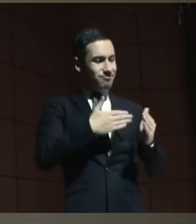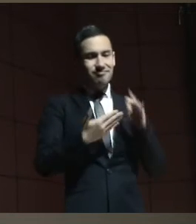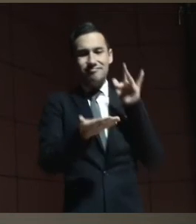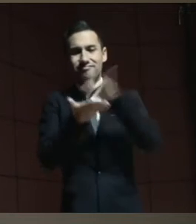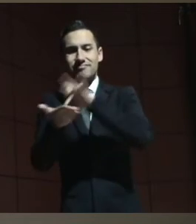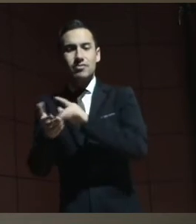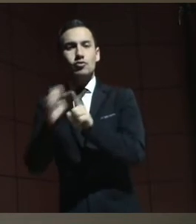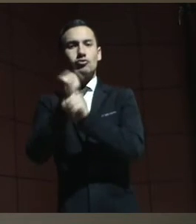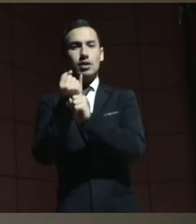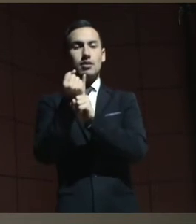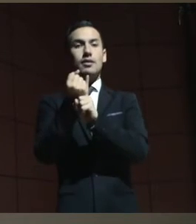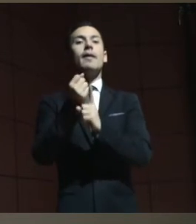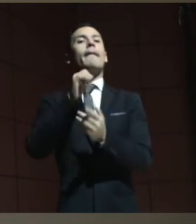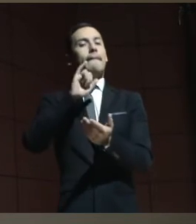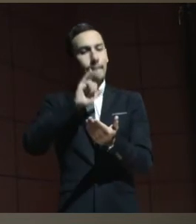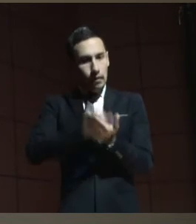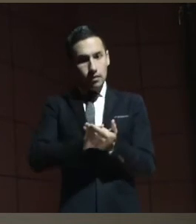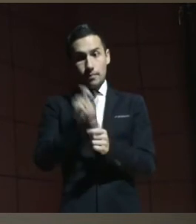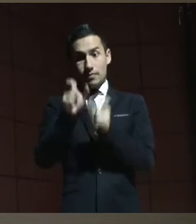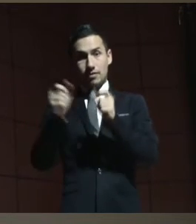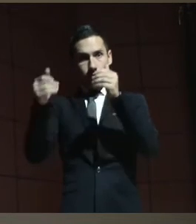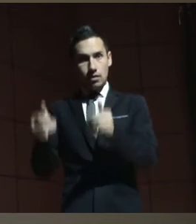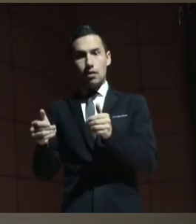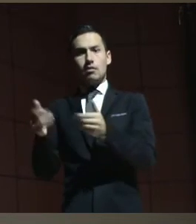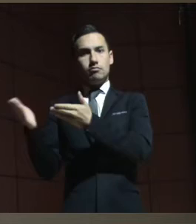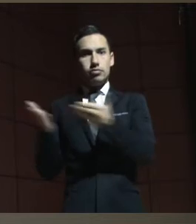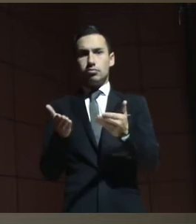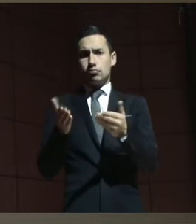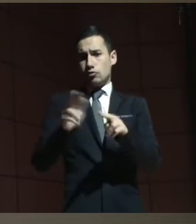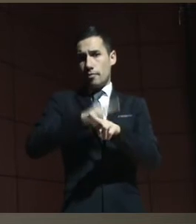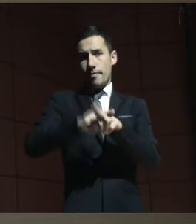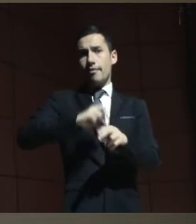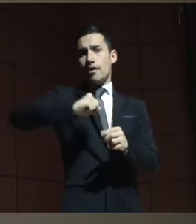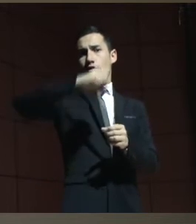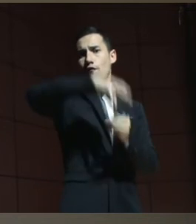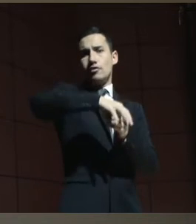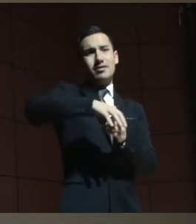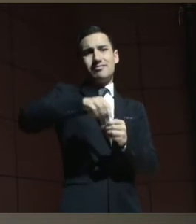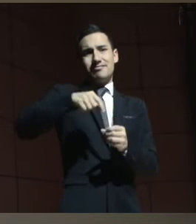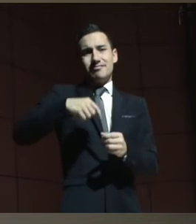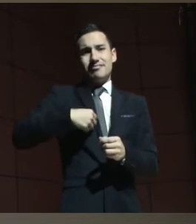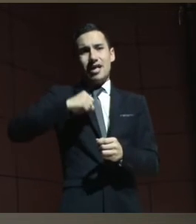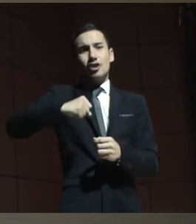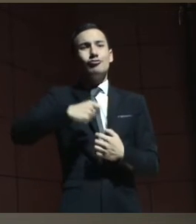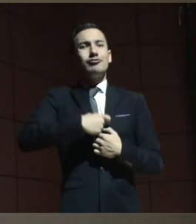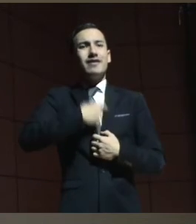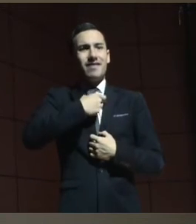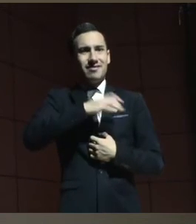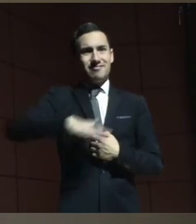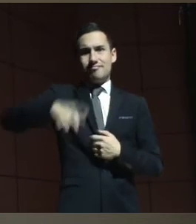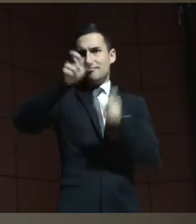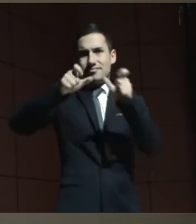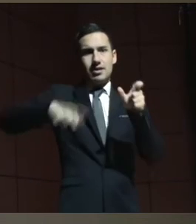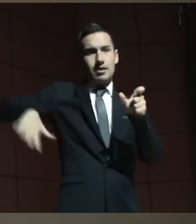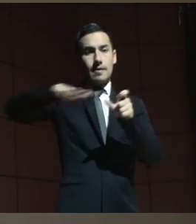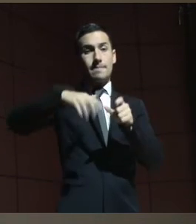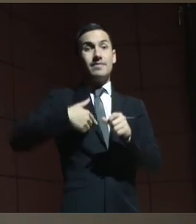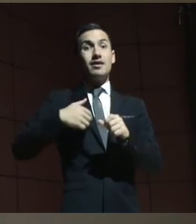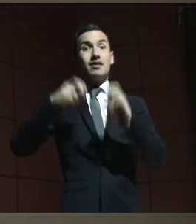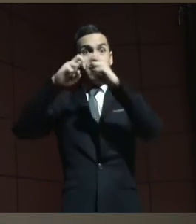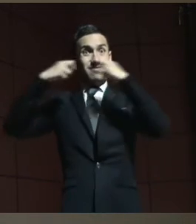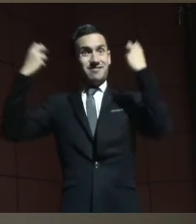eso hay que reconocer el derecho al ejercicio de un derecho civil. La Corte Europea de Derechos Humanos tuvo su primer caso